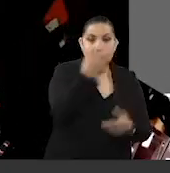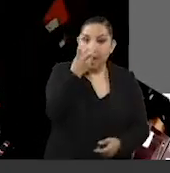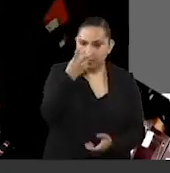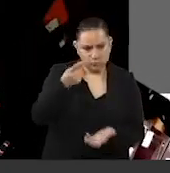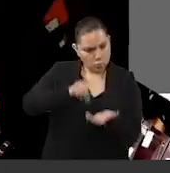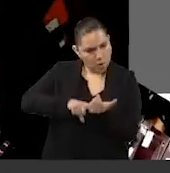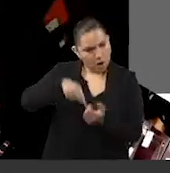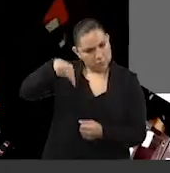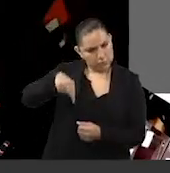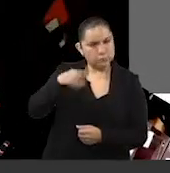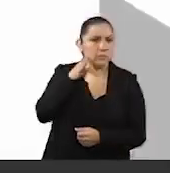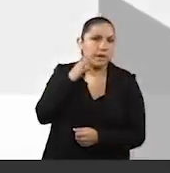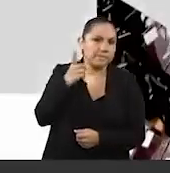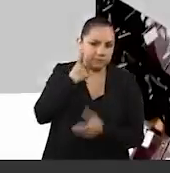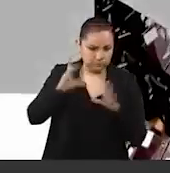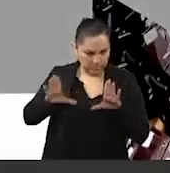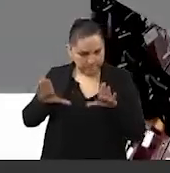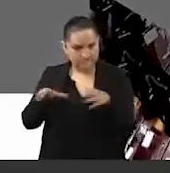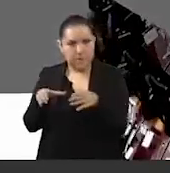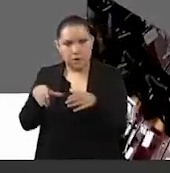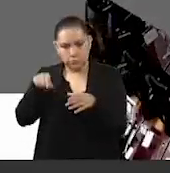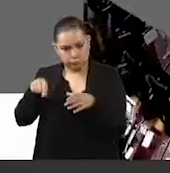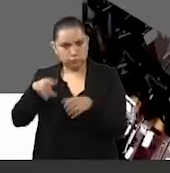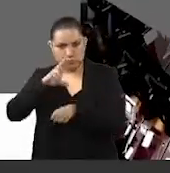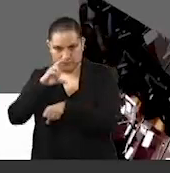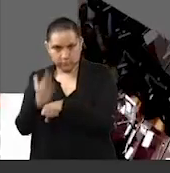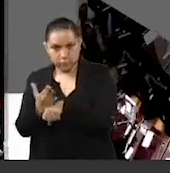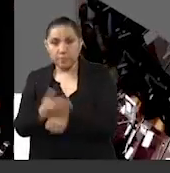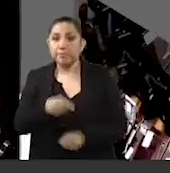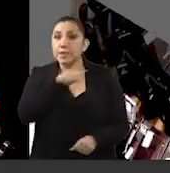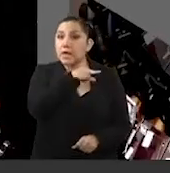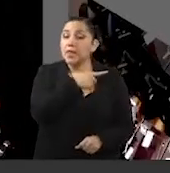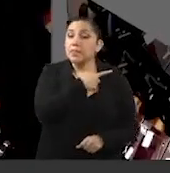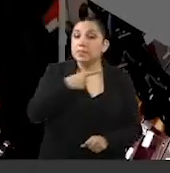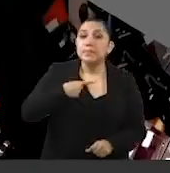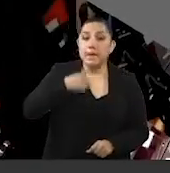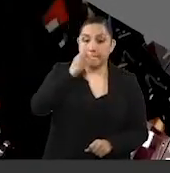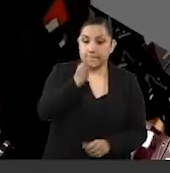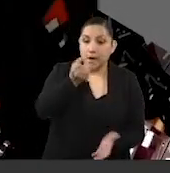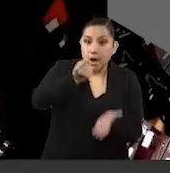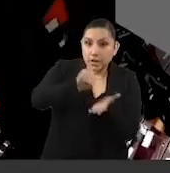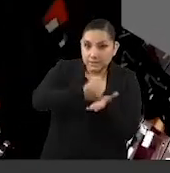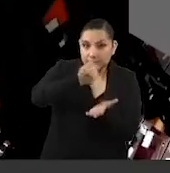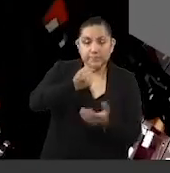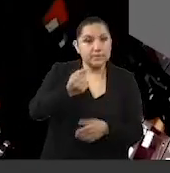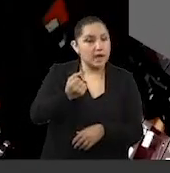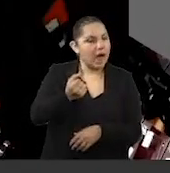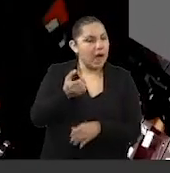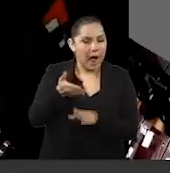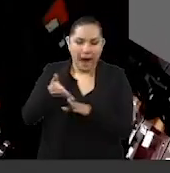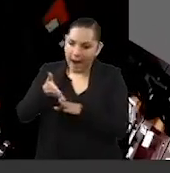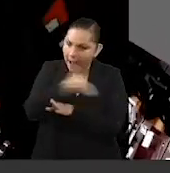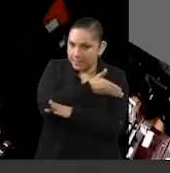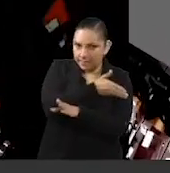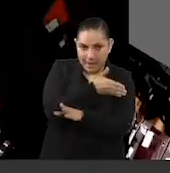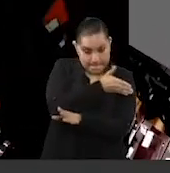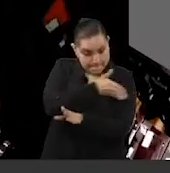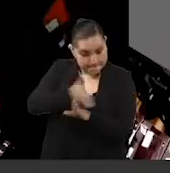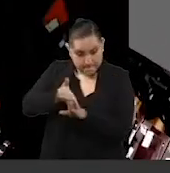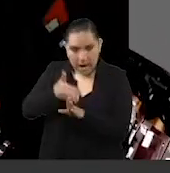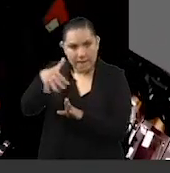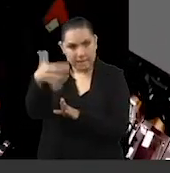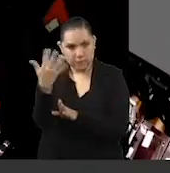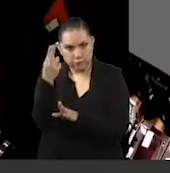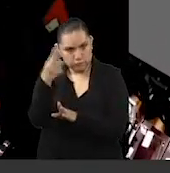de la Cámara de Diputados. La fecha para su aprobación debe ser como máximo, es decir, a más tardar, el 15 de